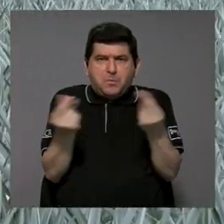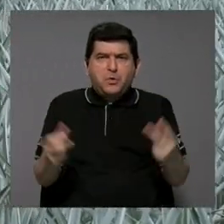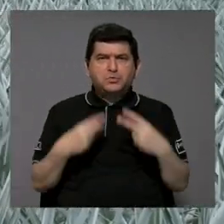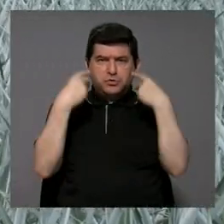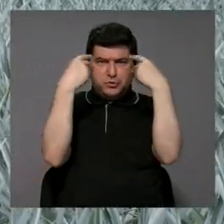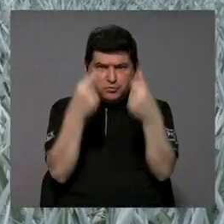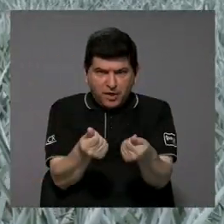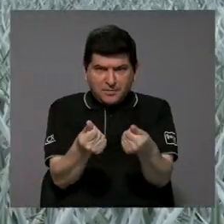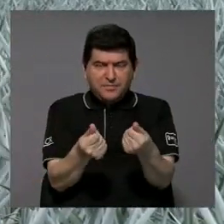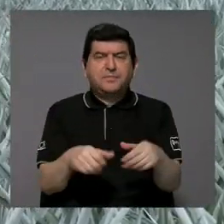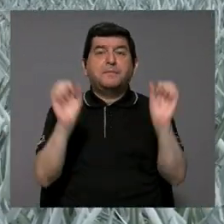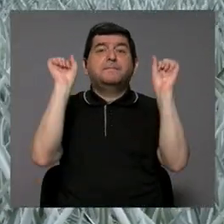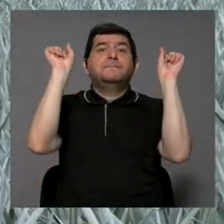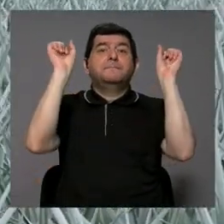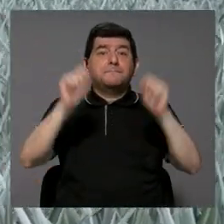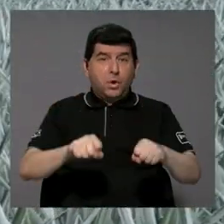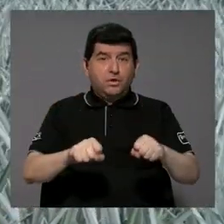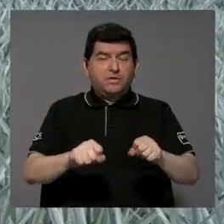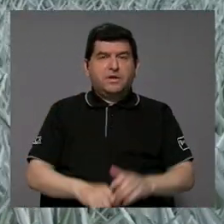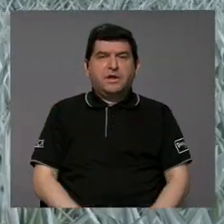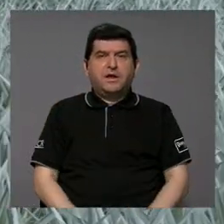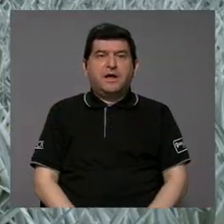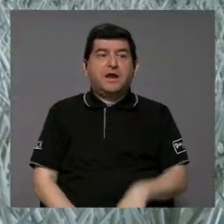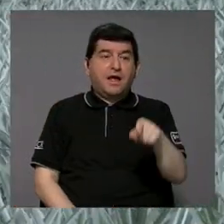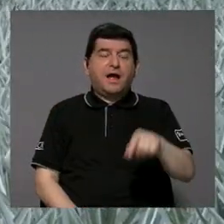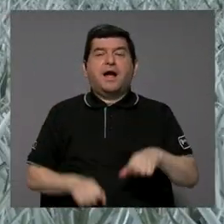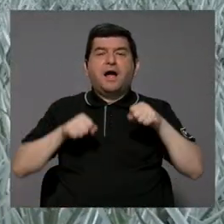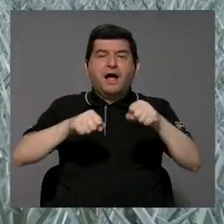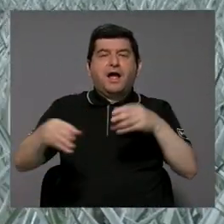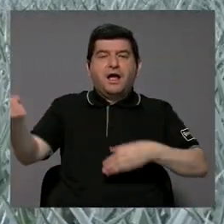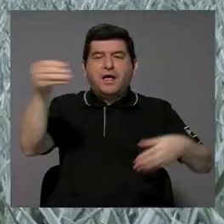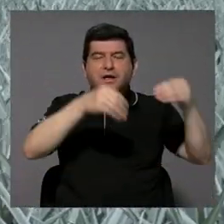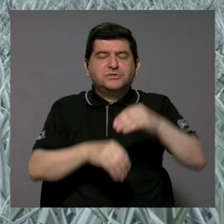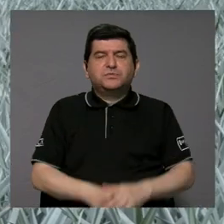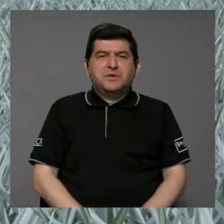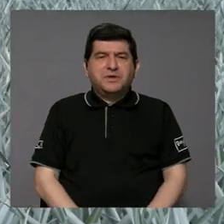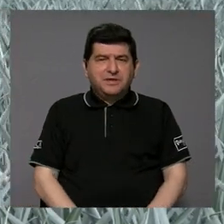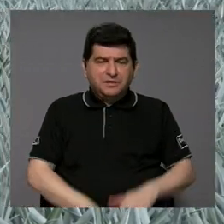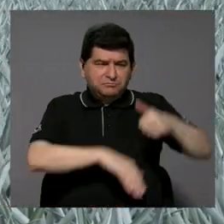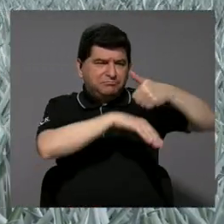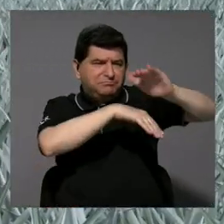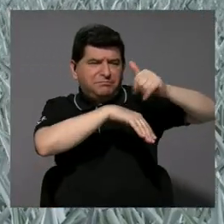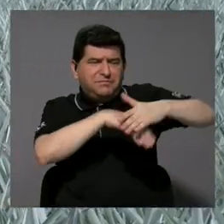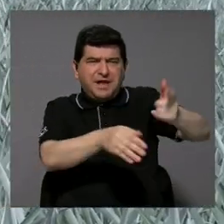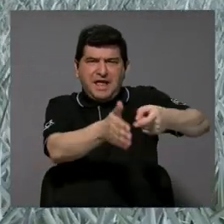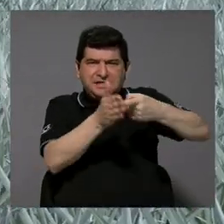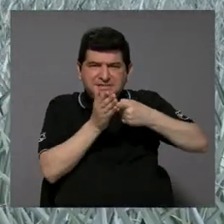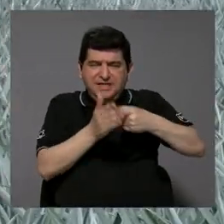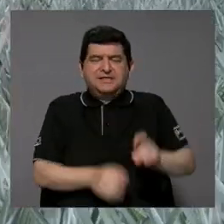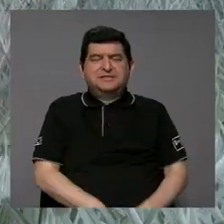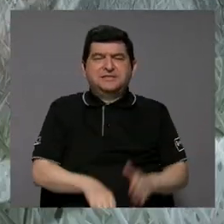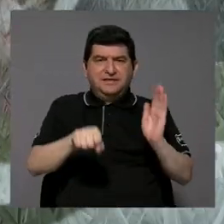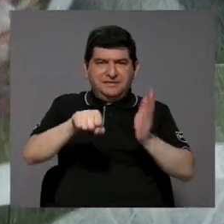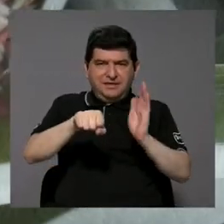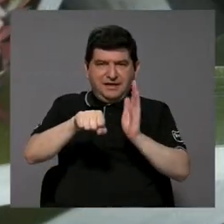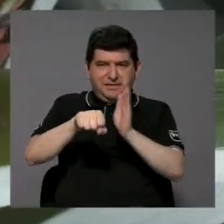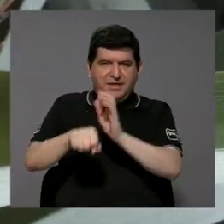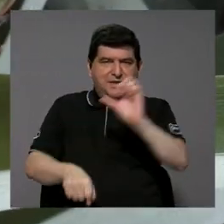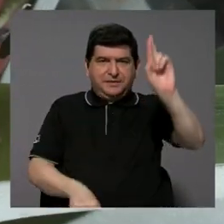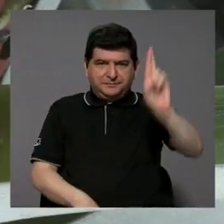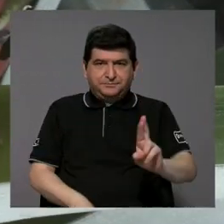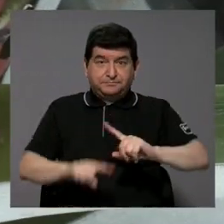rápido y para poder llenar los supermercados de una demanda grande que hay por la piña costarricense.